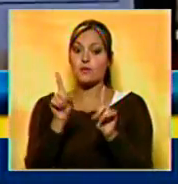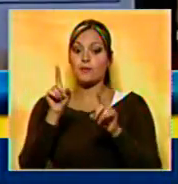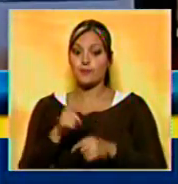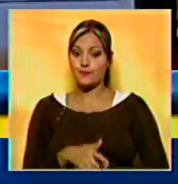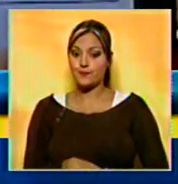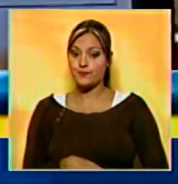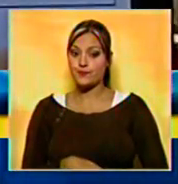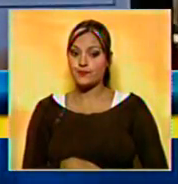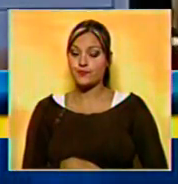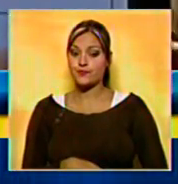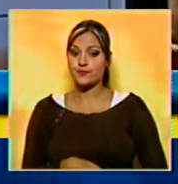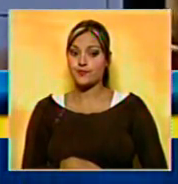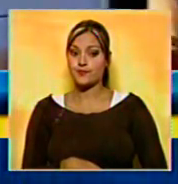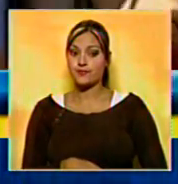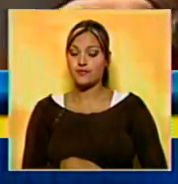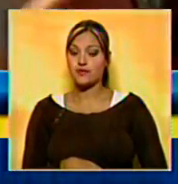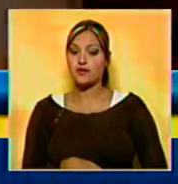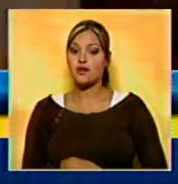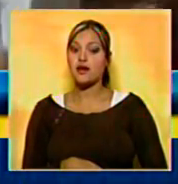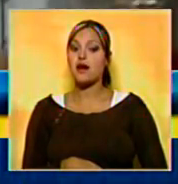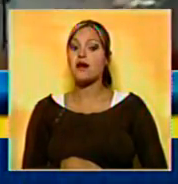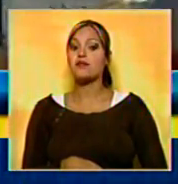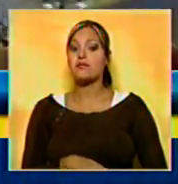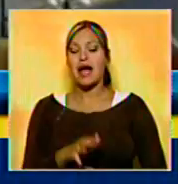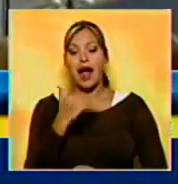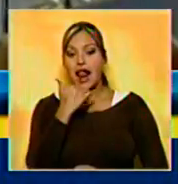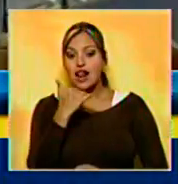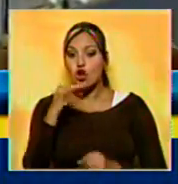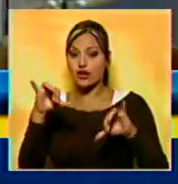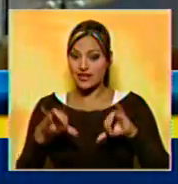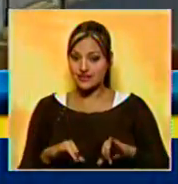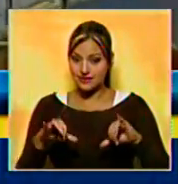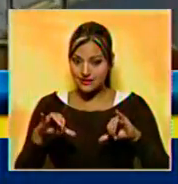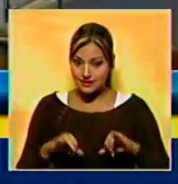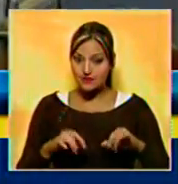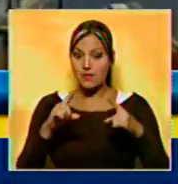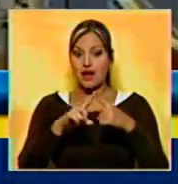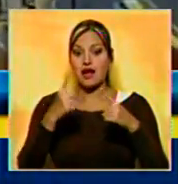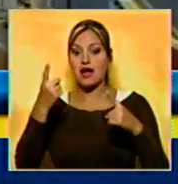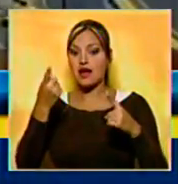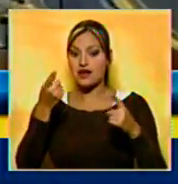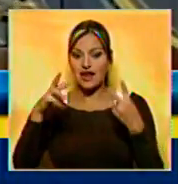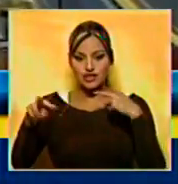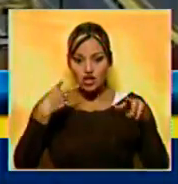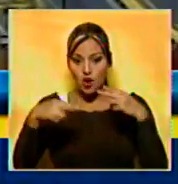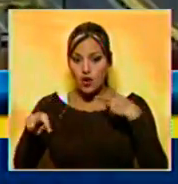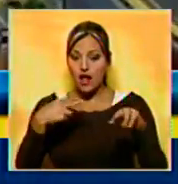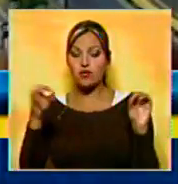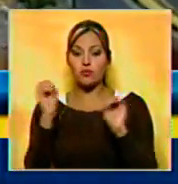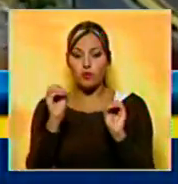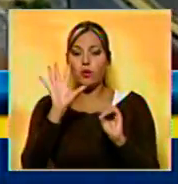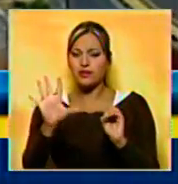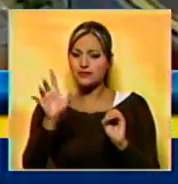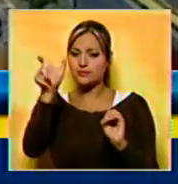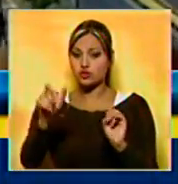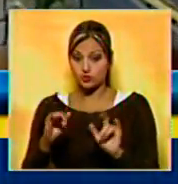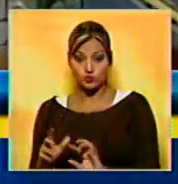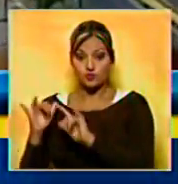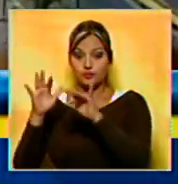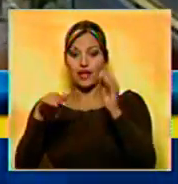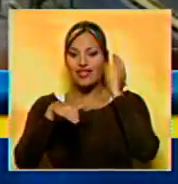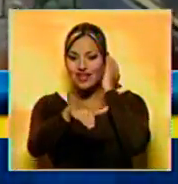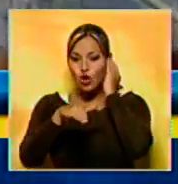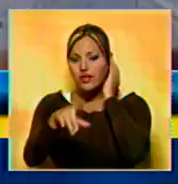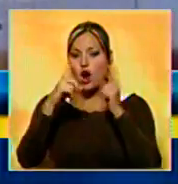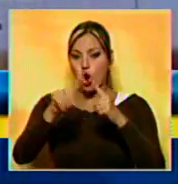aquellas tascas, restaurantes, bares, espectáculos públicos, discotecas